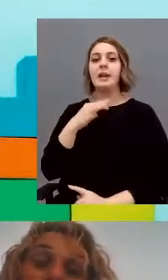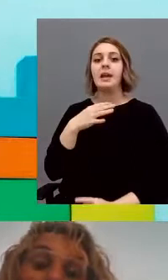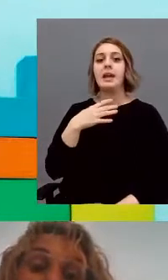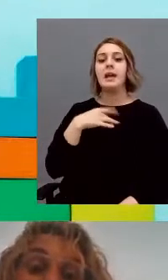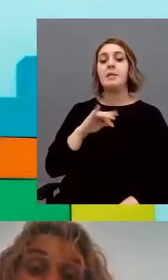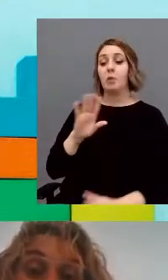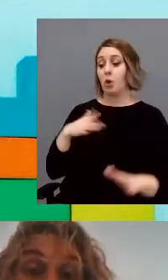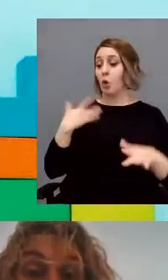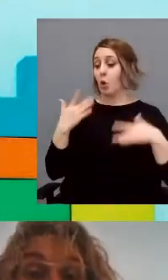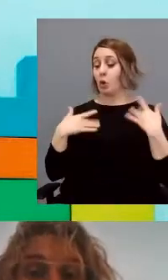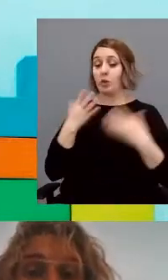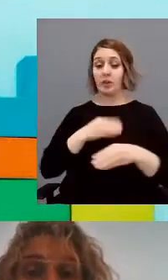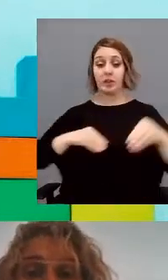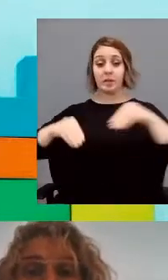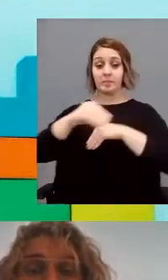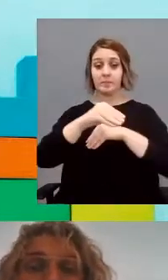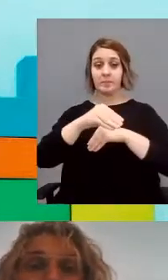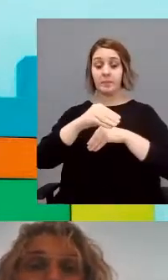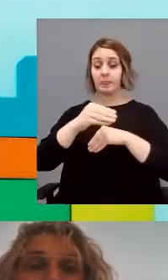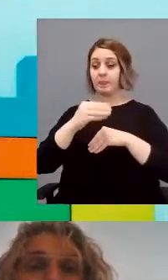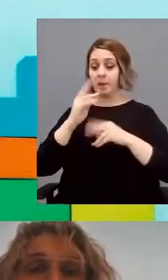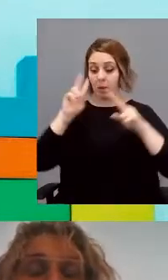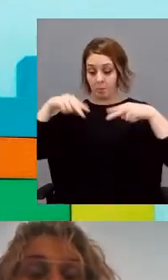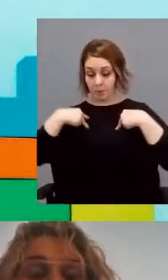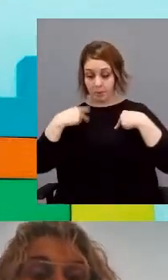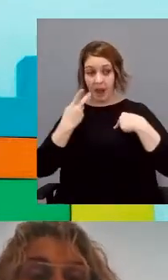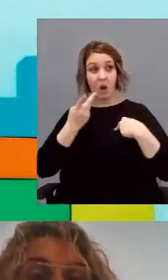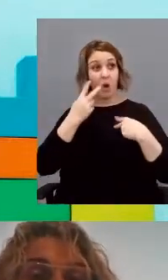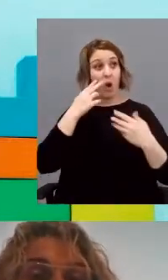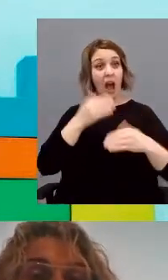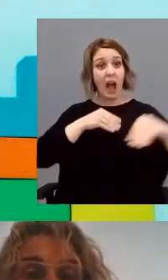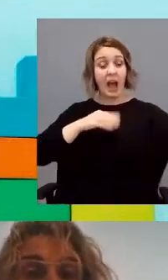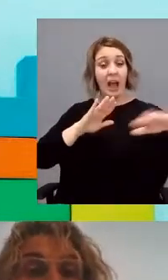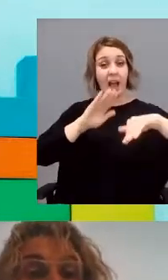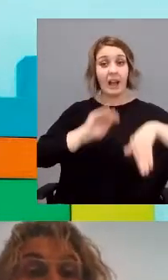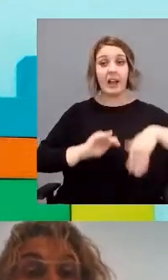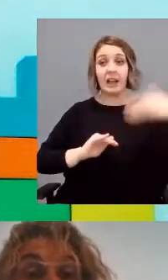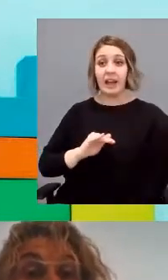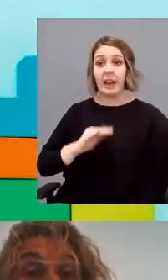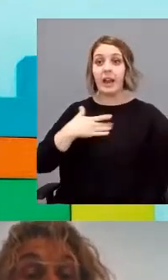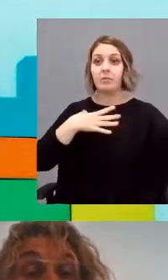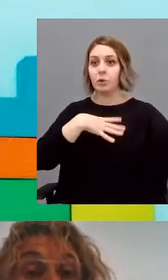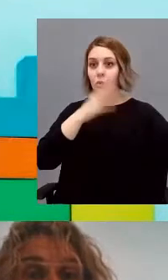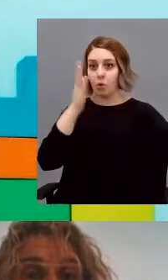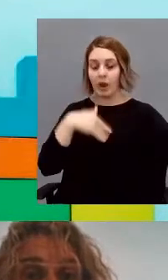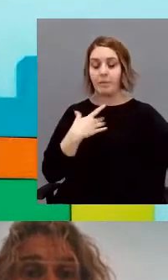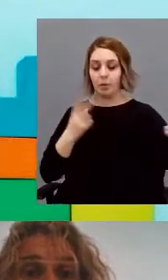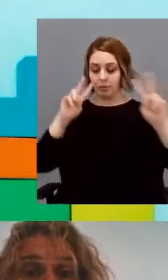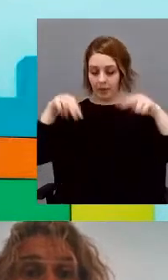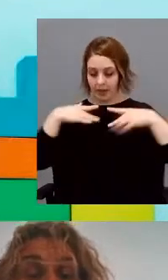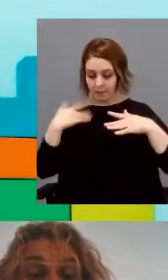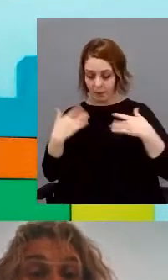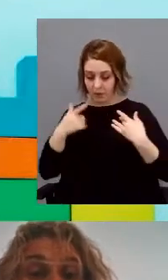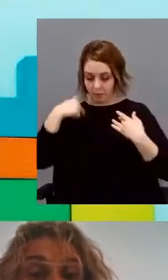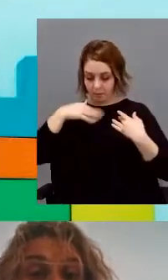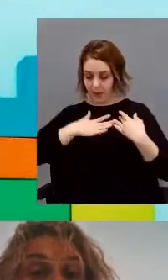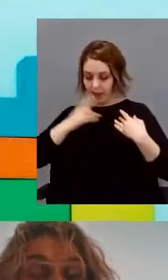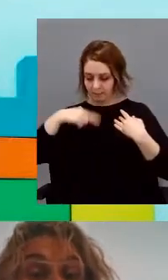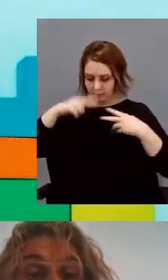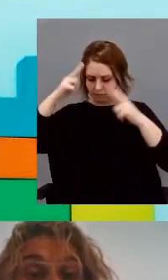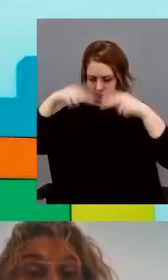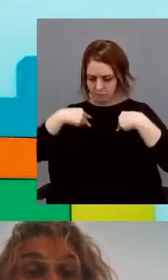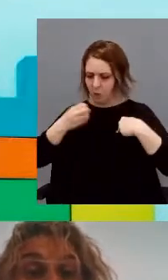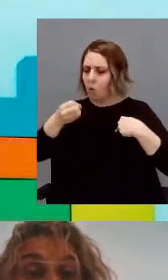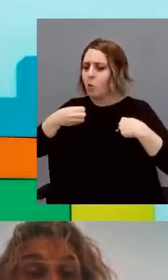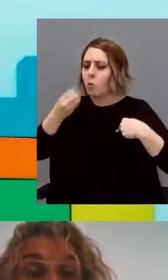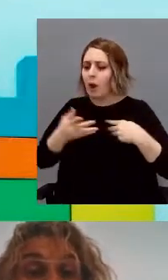emocional, tanto propia como ajena, el no reconocimiento o no tener muy claro la emoción propia y la de los demás, hace